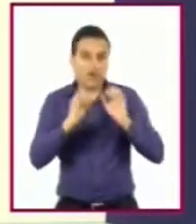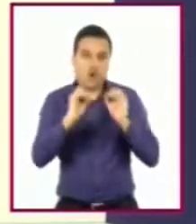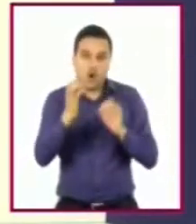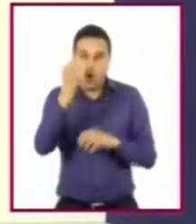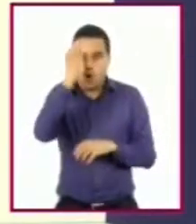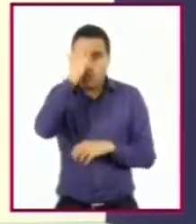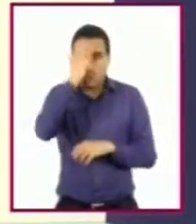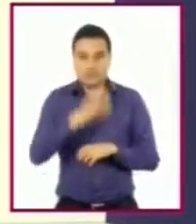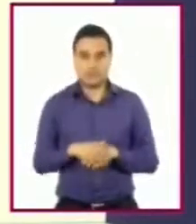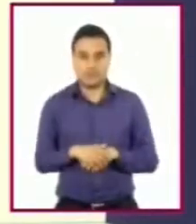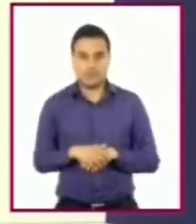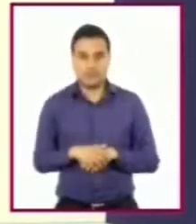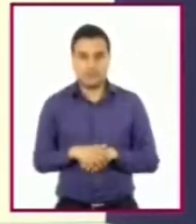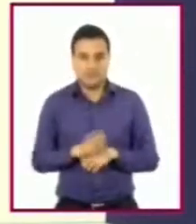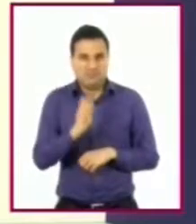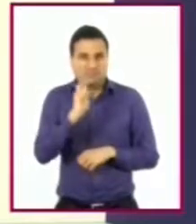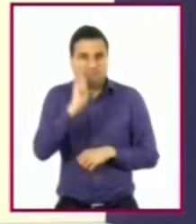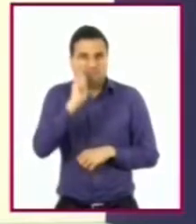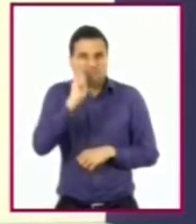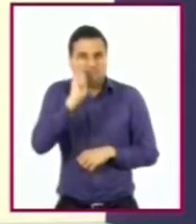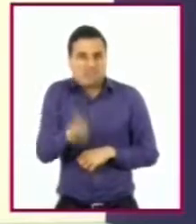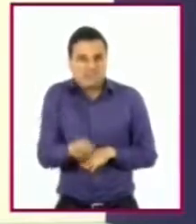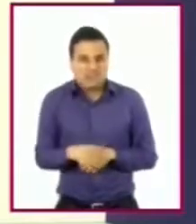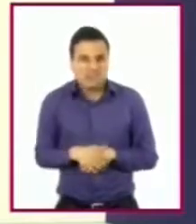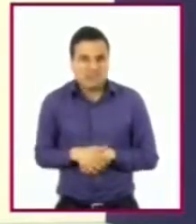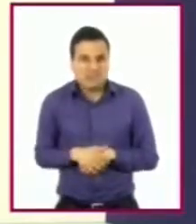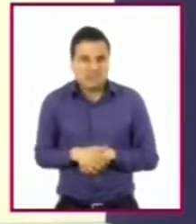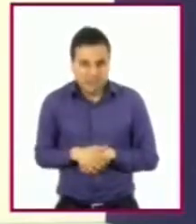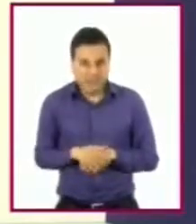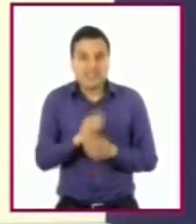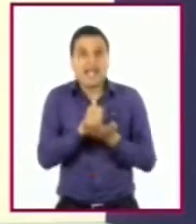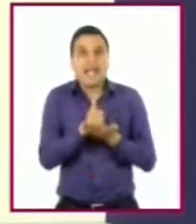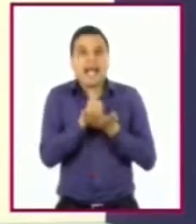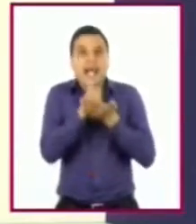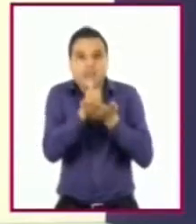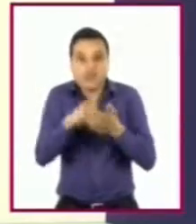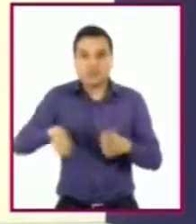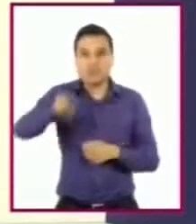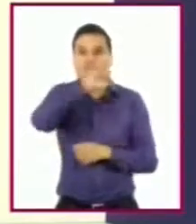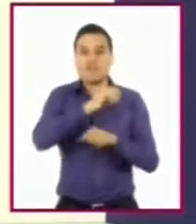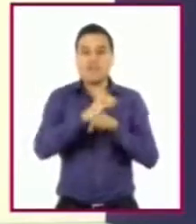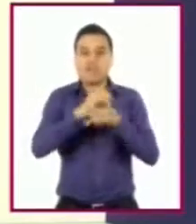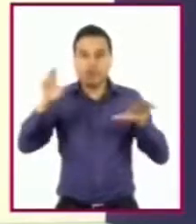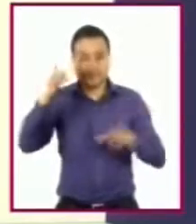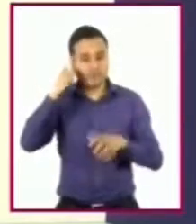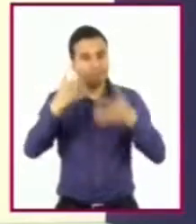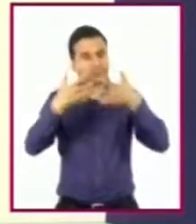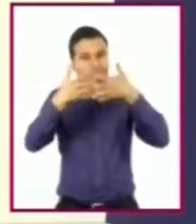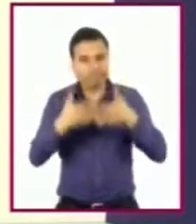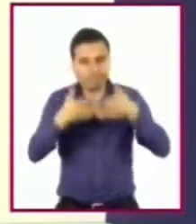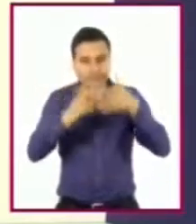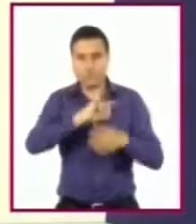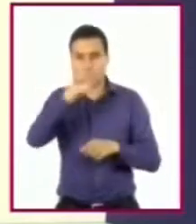capacidades cognitivas son aquellas que nos permiten procesar información para resolver problemas de la vida diaria.